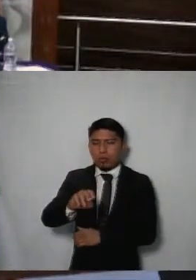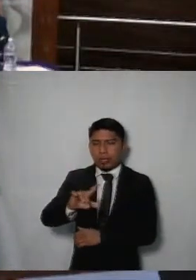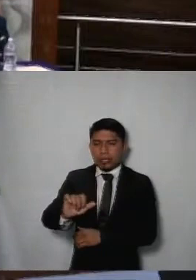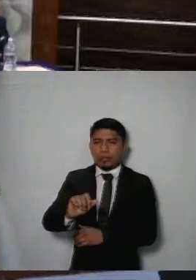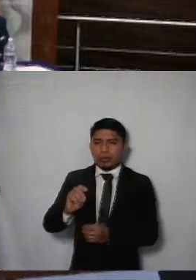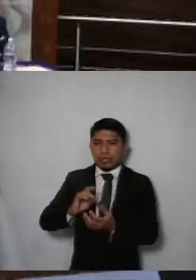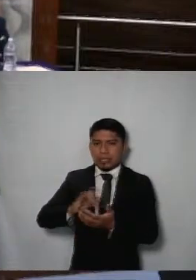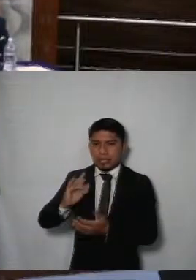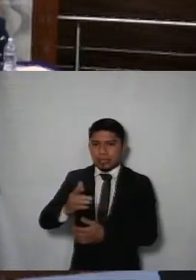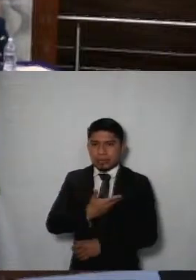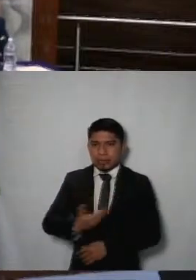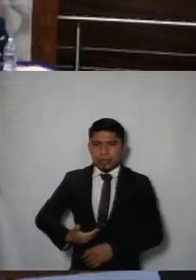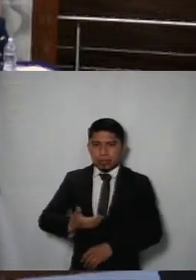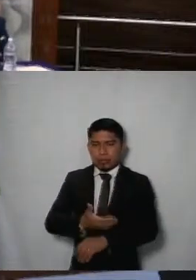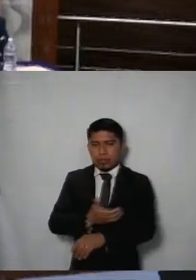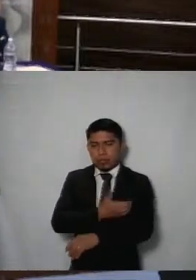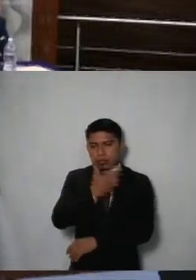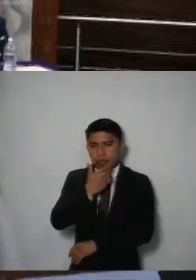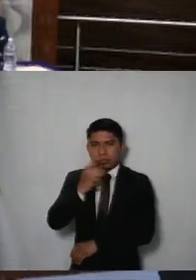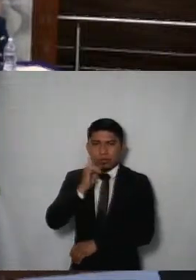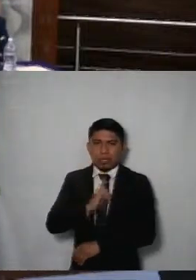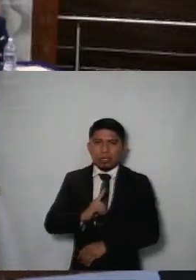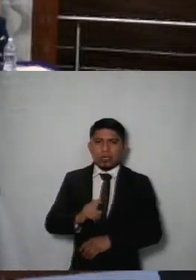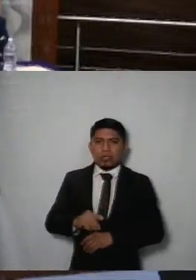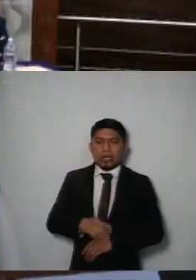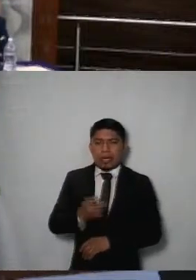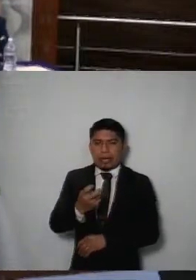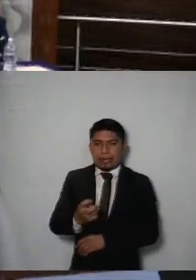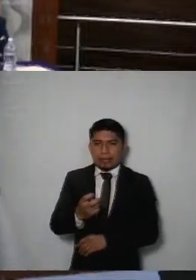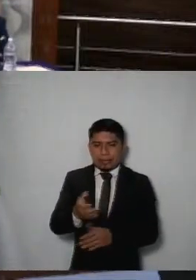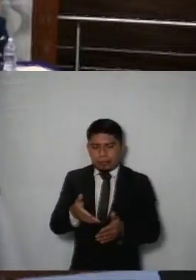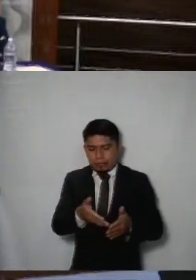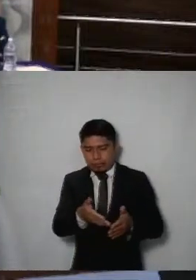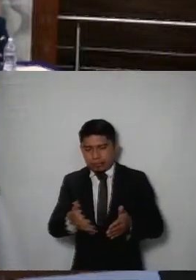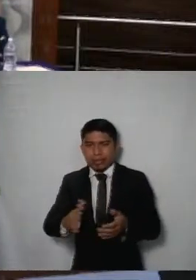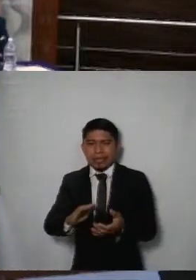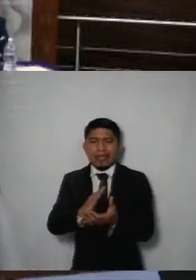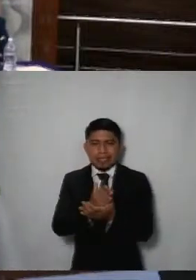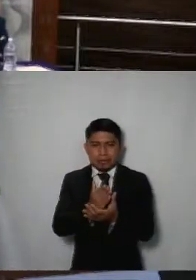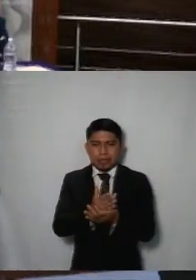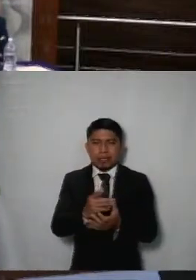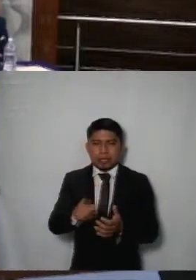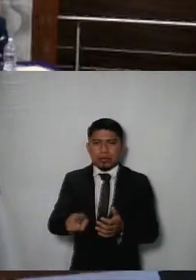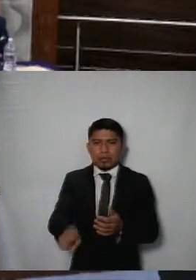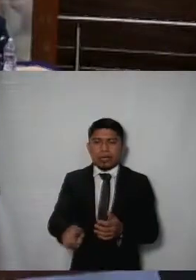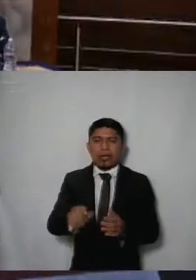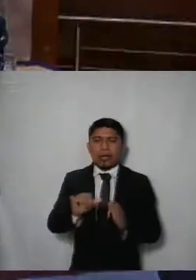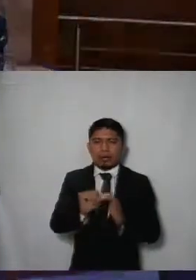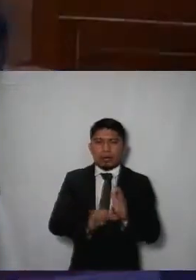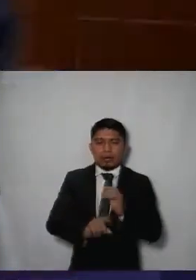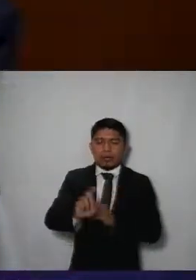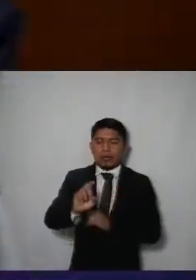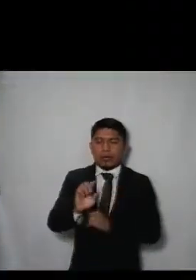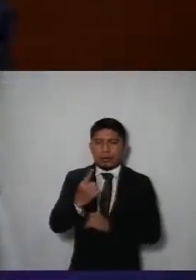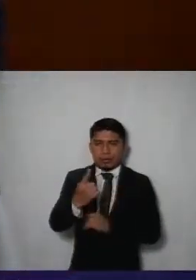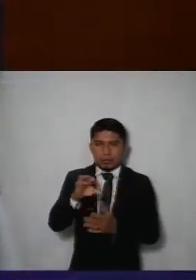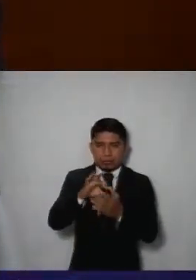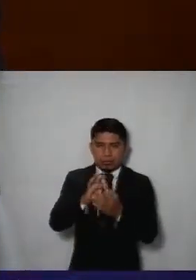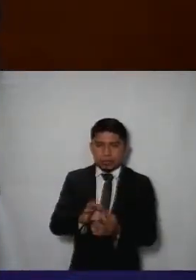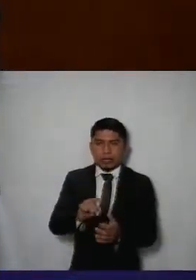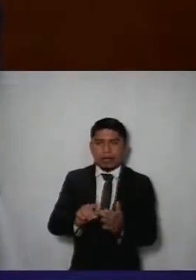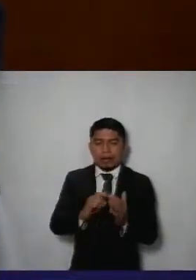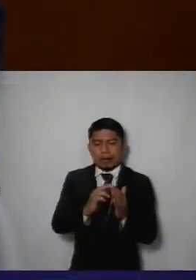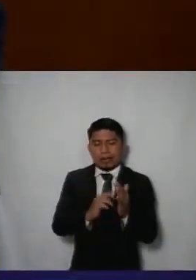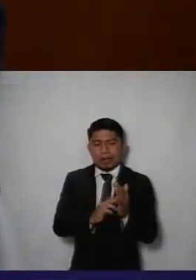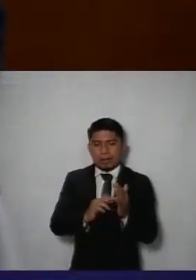gracias presidente compañeras comisionadas en este bloque de expedientes y con fundamento en el artículo treinta y uno